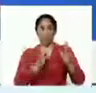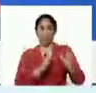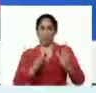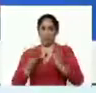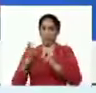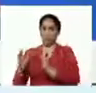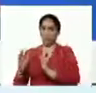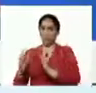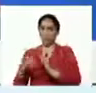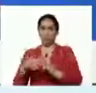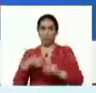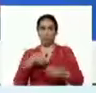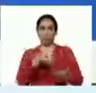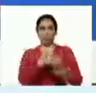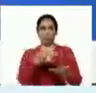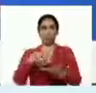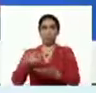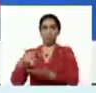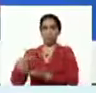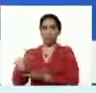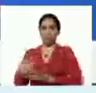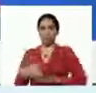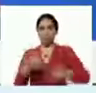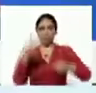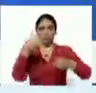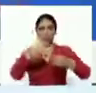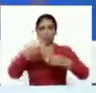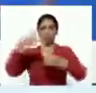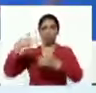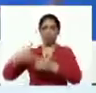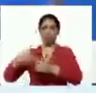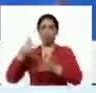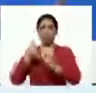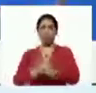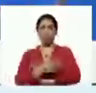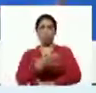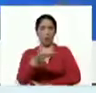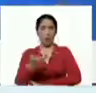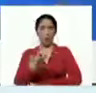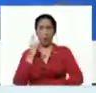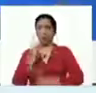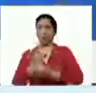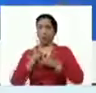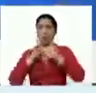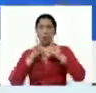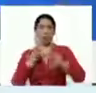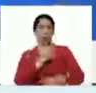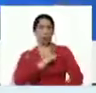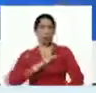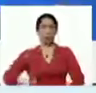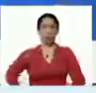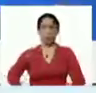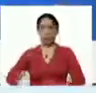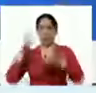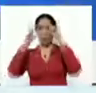y distribución de la gasolina. Sobre eso tengo que también hacer un comentario, vicepresidenta,